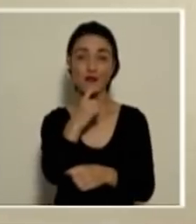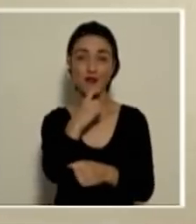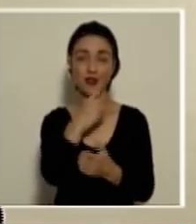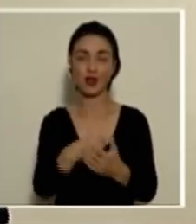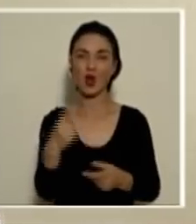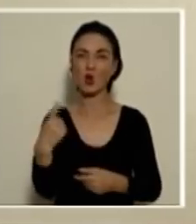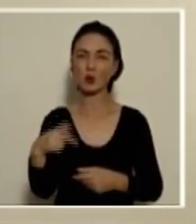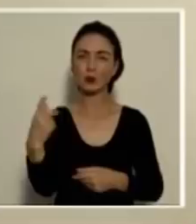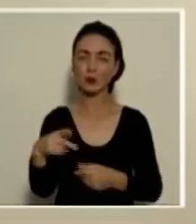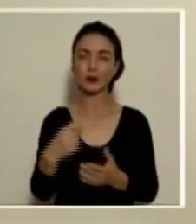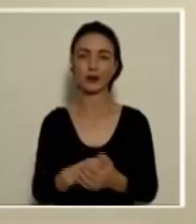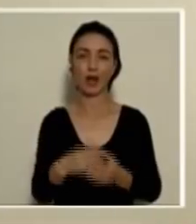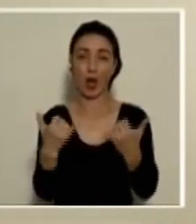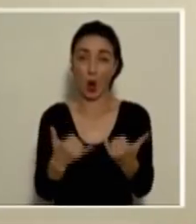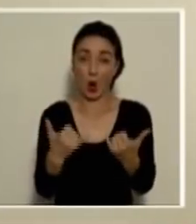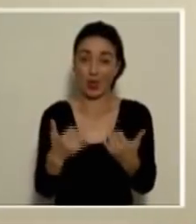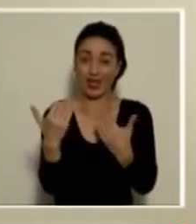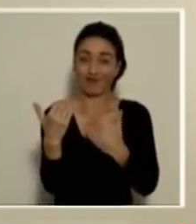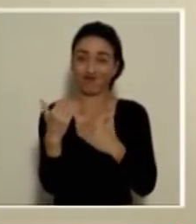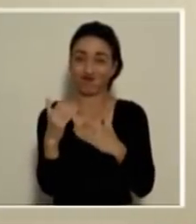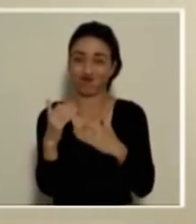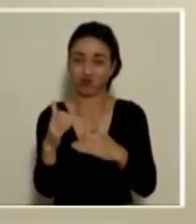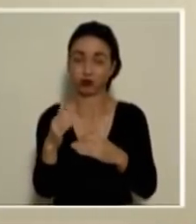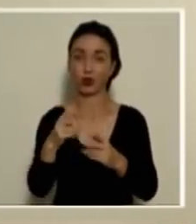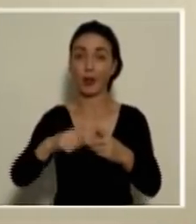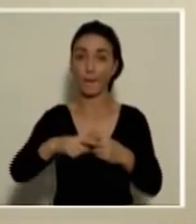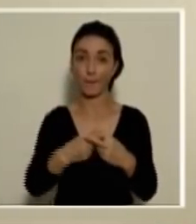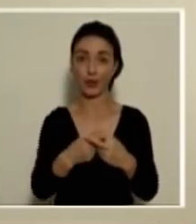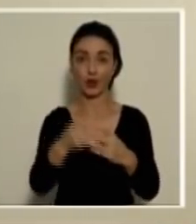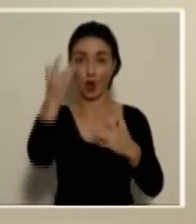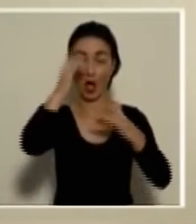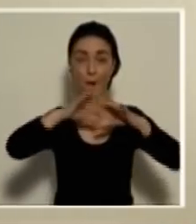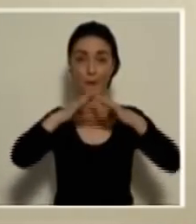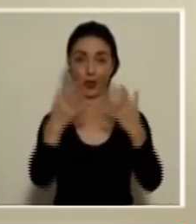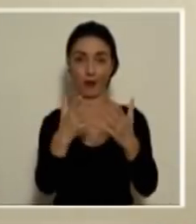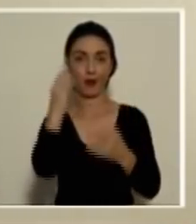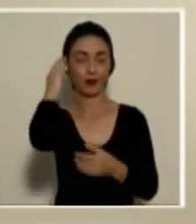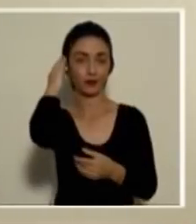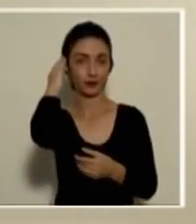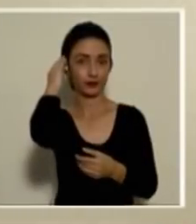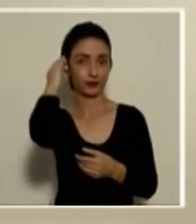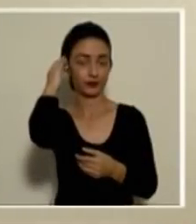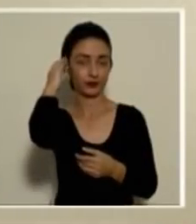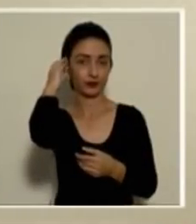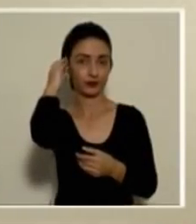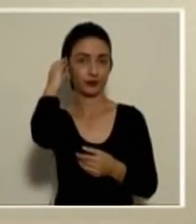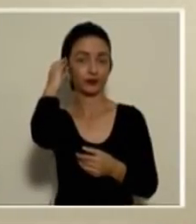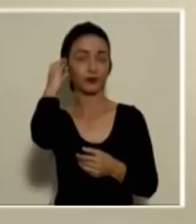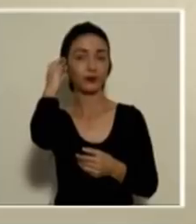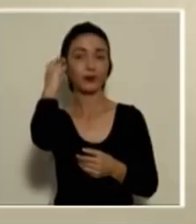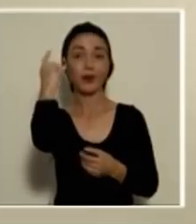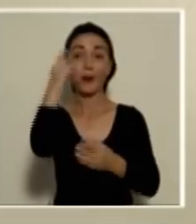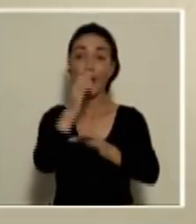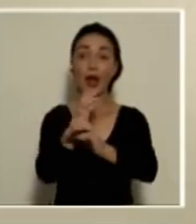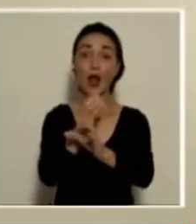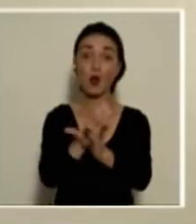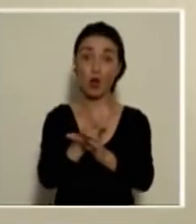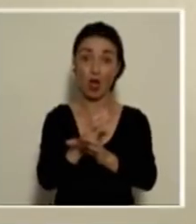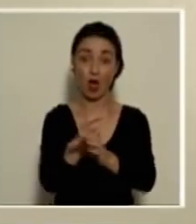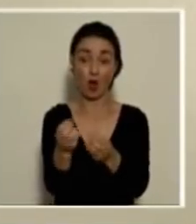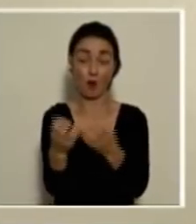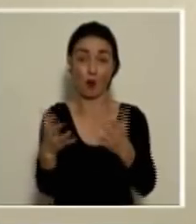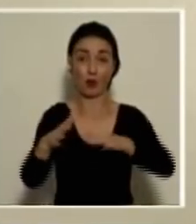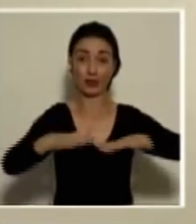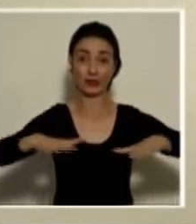extremos hasta el momento y desde que inició la pandemia, para hacer ese llamado para el mantenimiento del orden público.